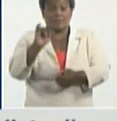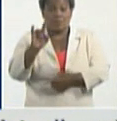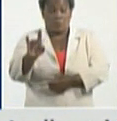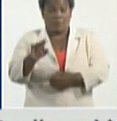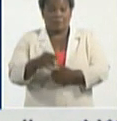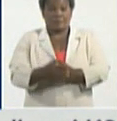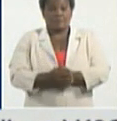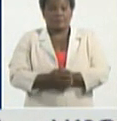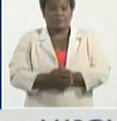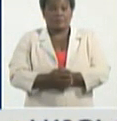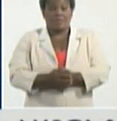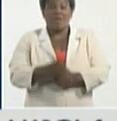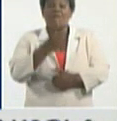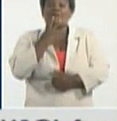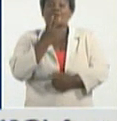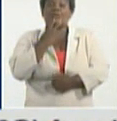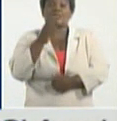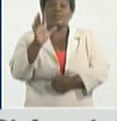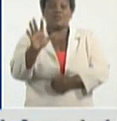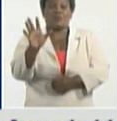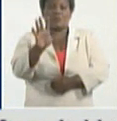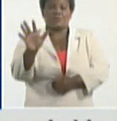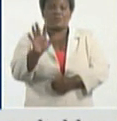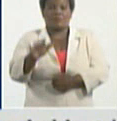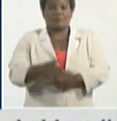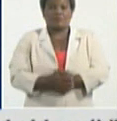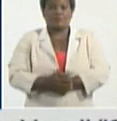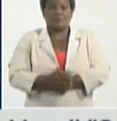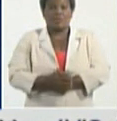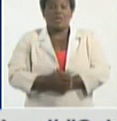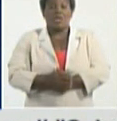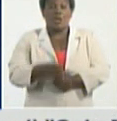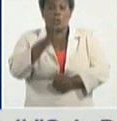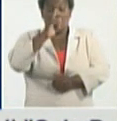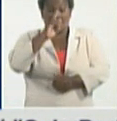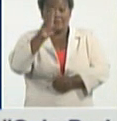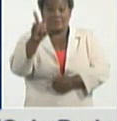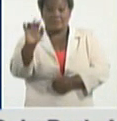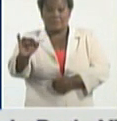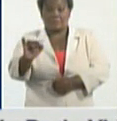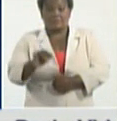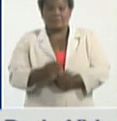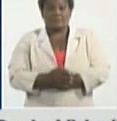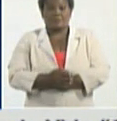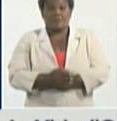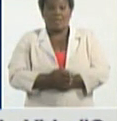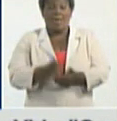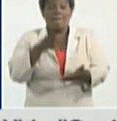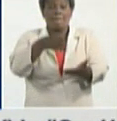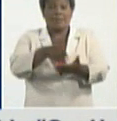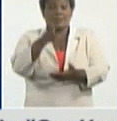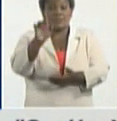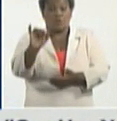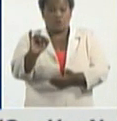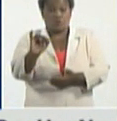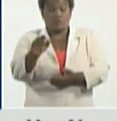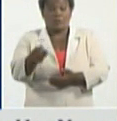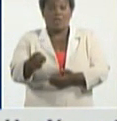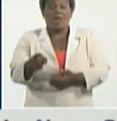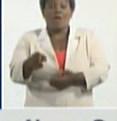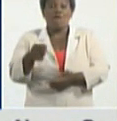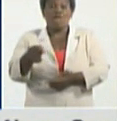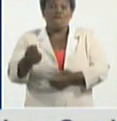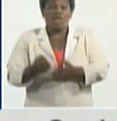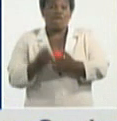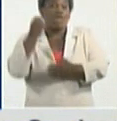vertientes 55, Nuevitas 26, Minas 18, Florida 16,